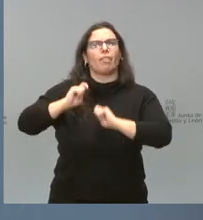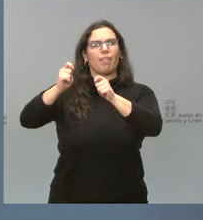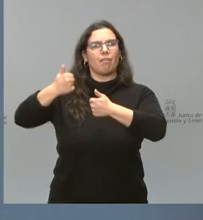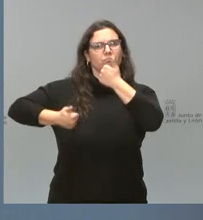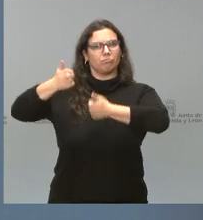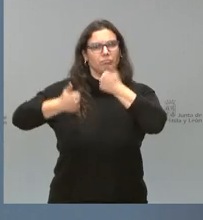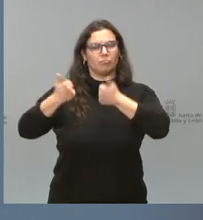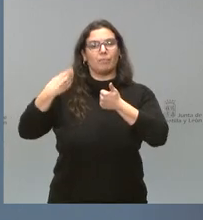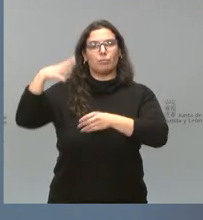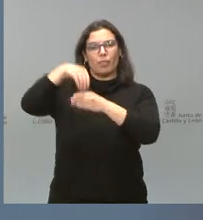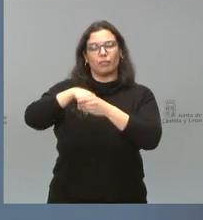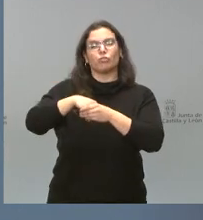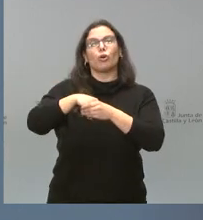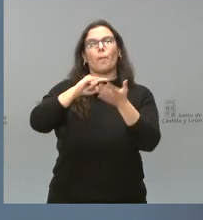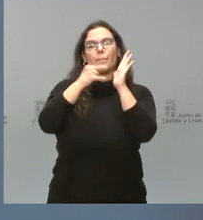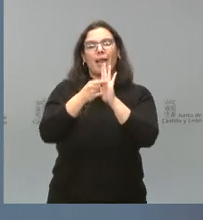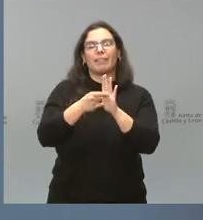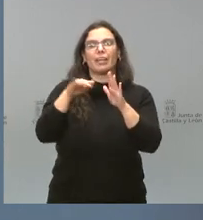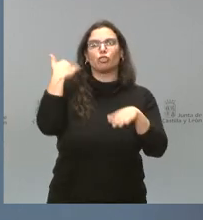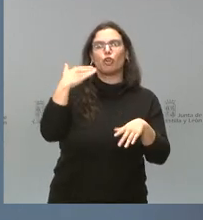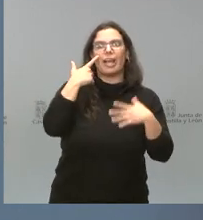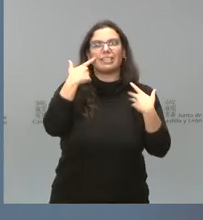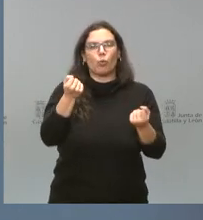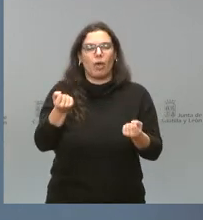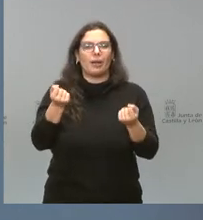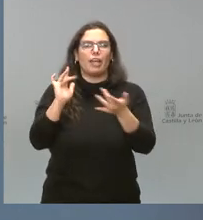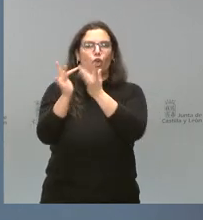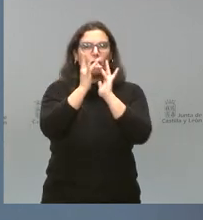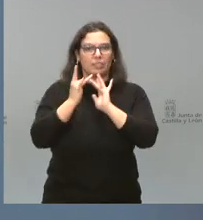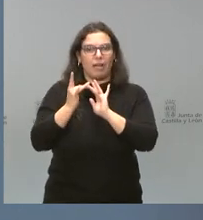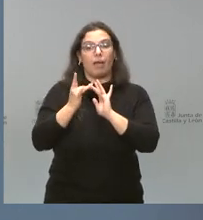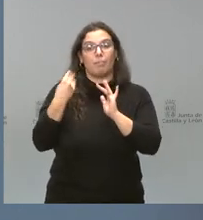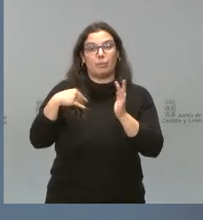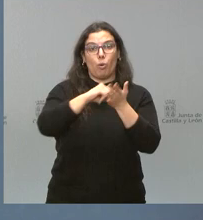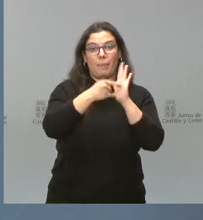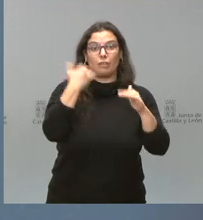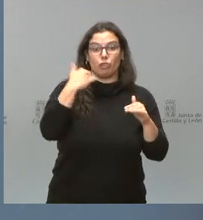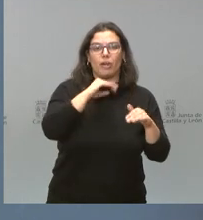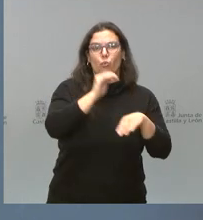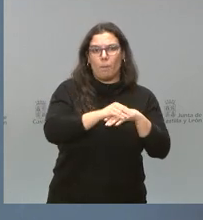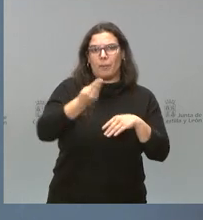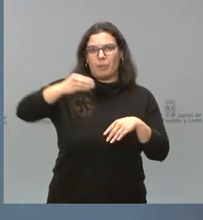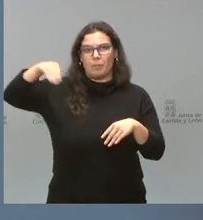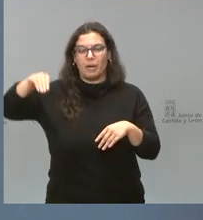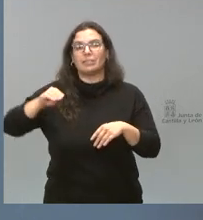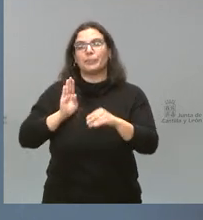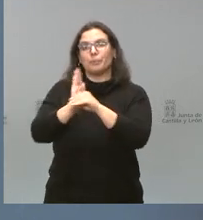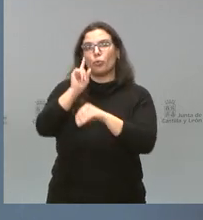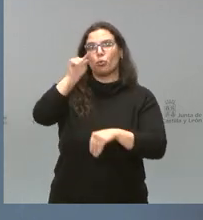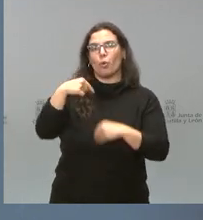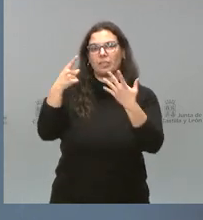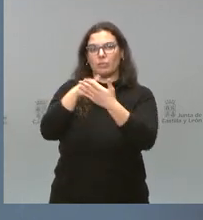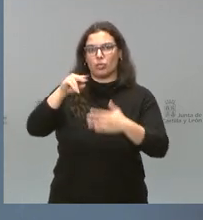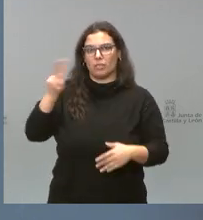Soria saludable y conectada. De esta forma, seguimos cumpliendo este plan Soria, en este caso, con esta aportación adicional de 1,6 millones de euros.